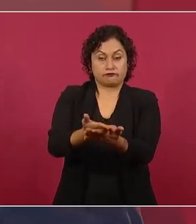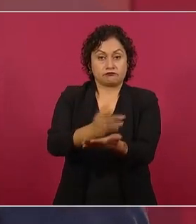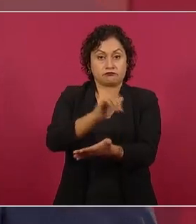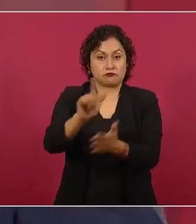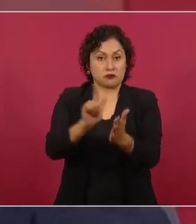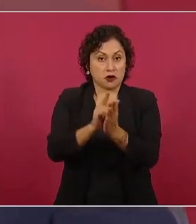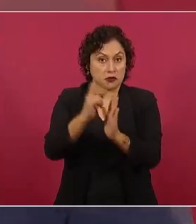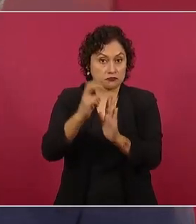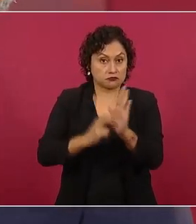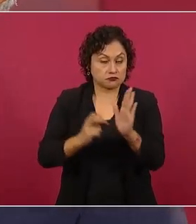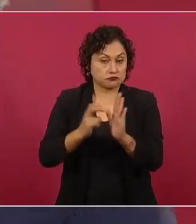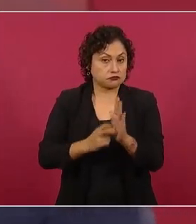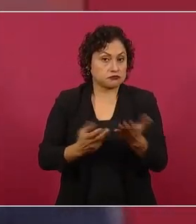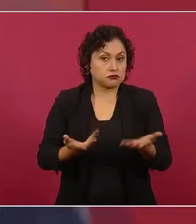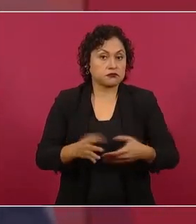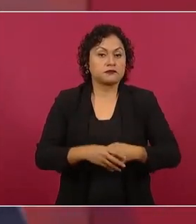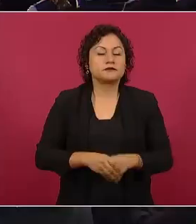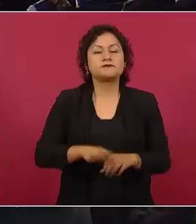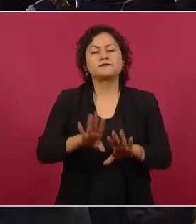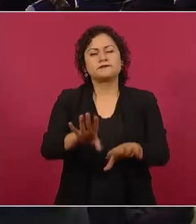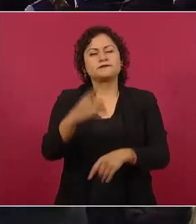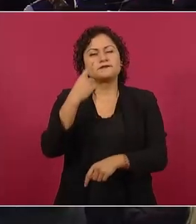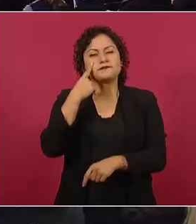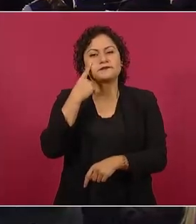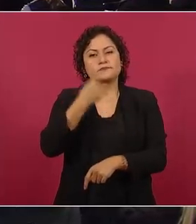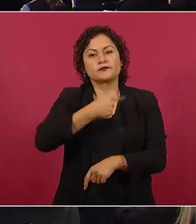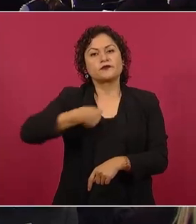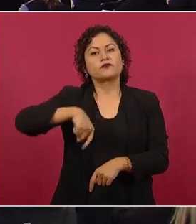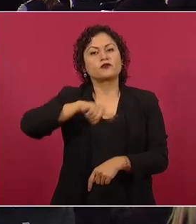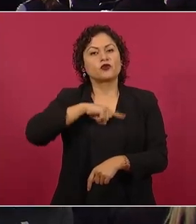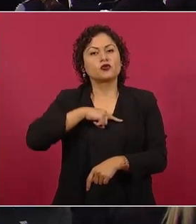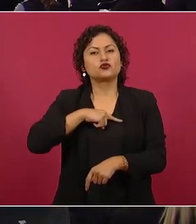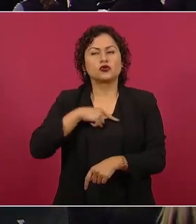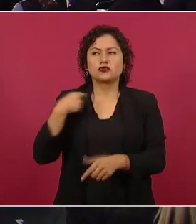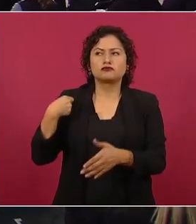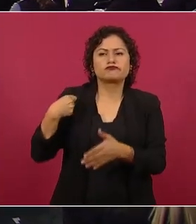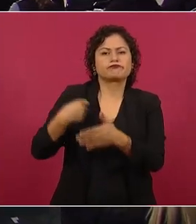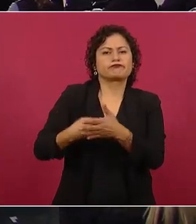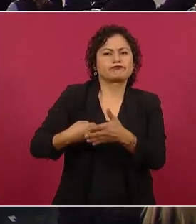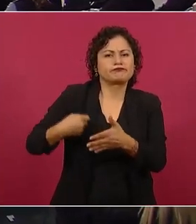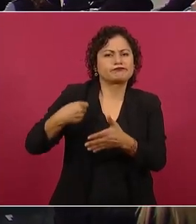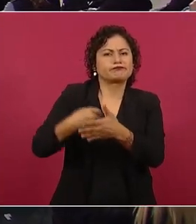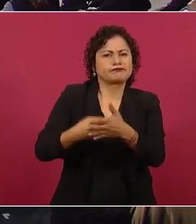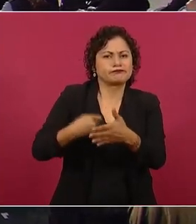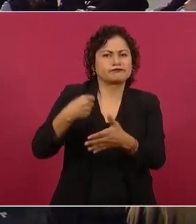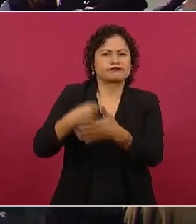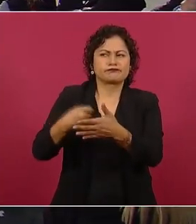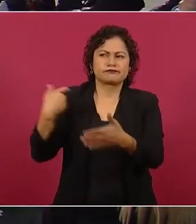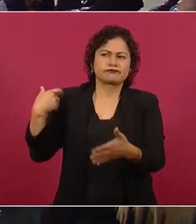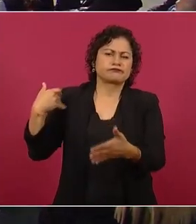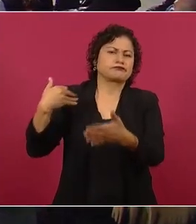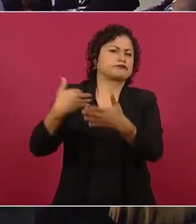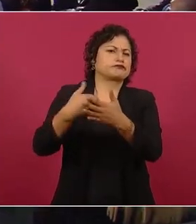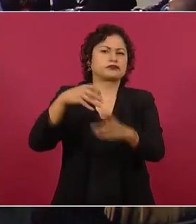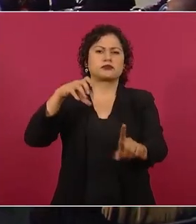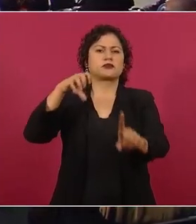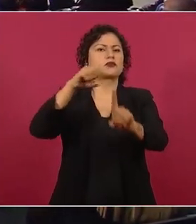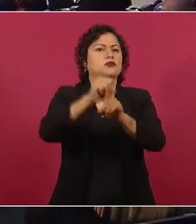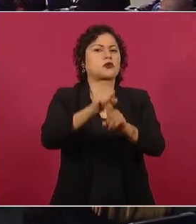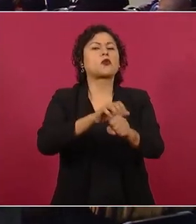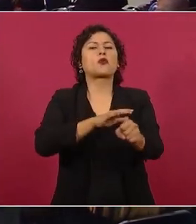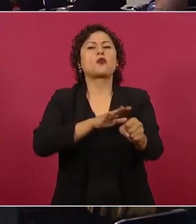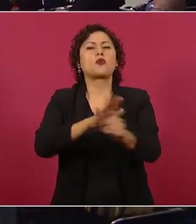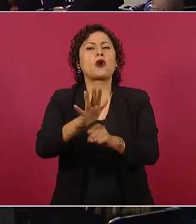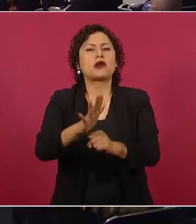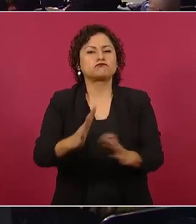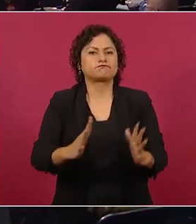venimos de una lucha por la democracia. Y